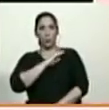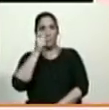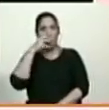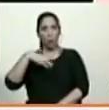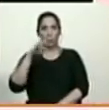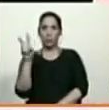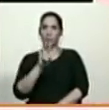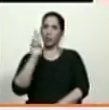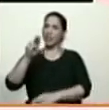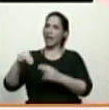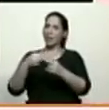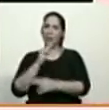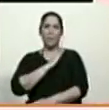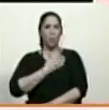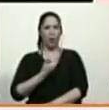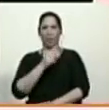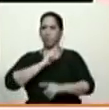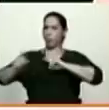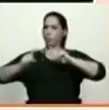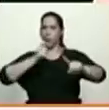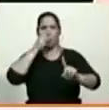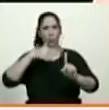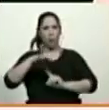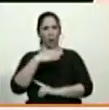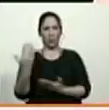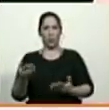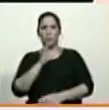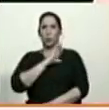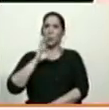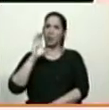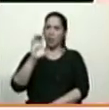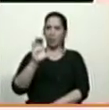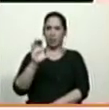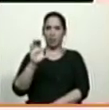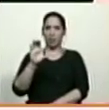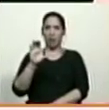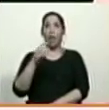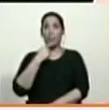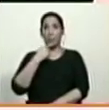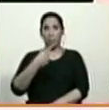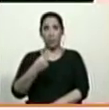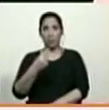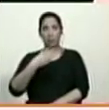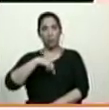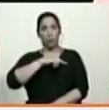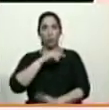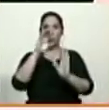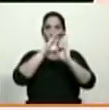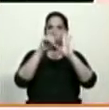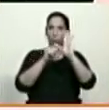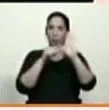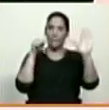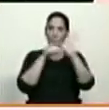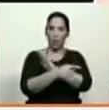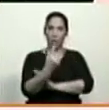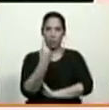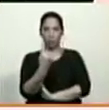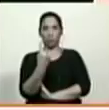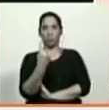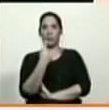Nadie puede dar órdenes al pueblo. La soberanía, tal como lo contempla nuestra Constitución en su artículo 1,